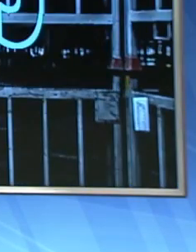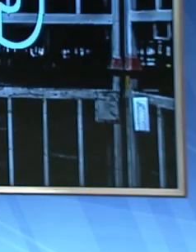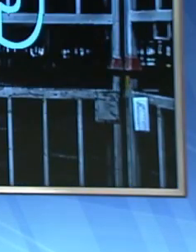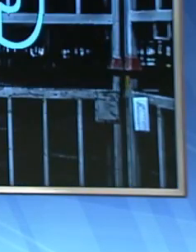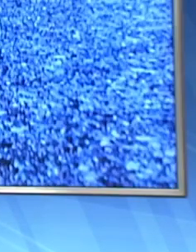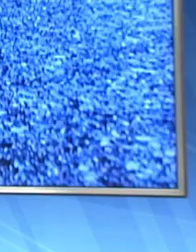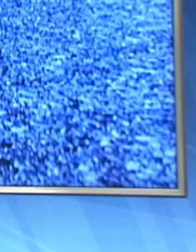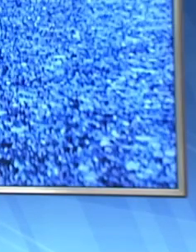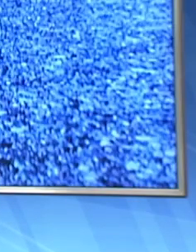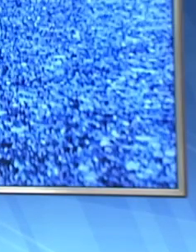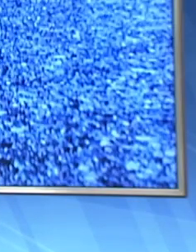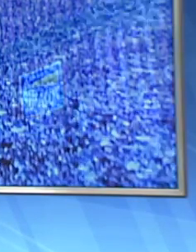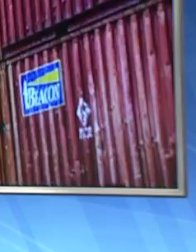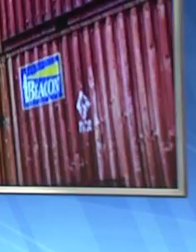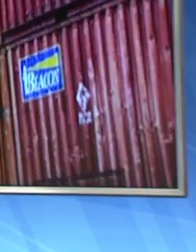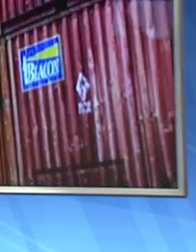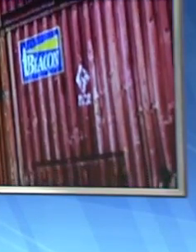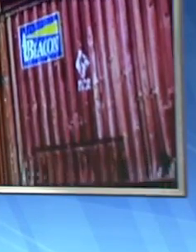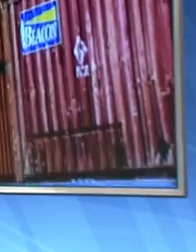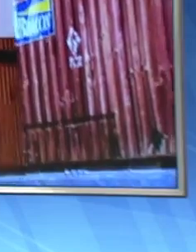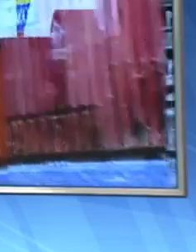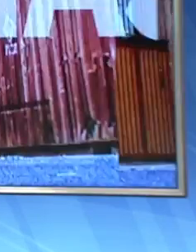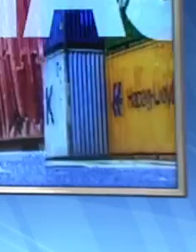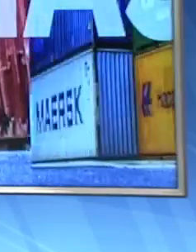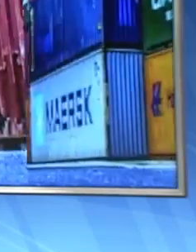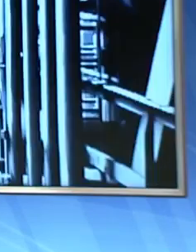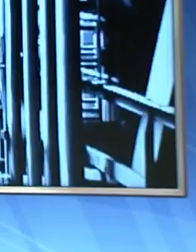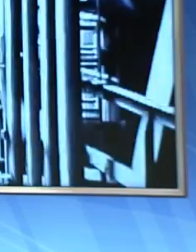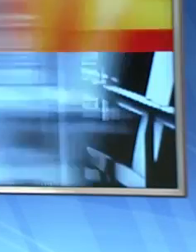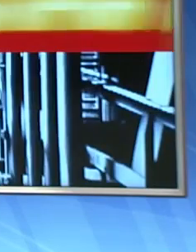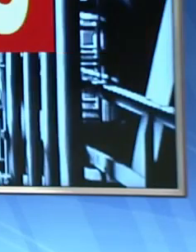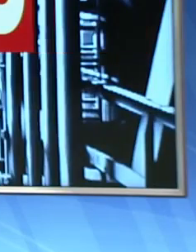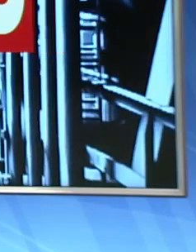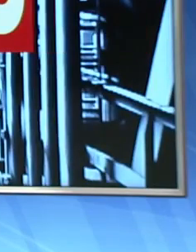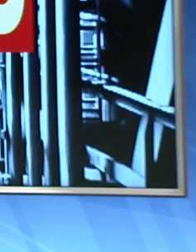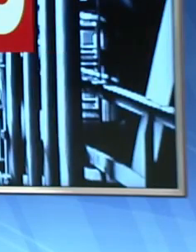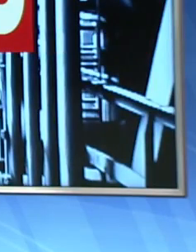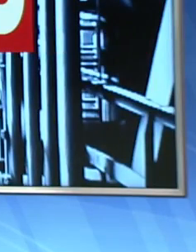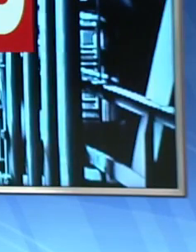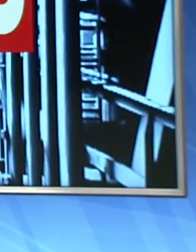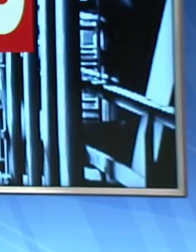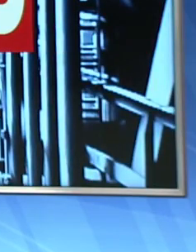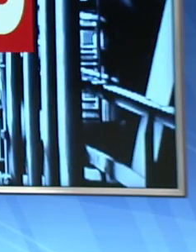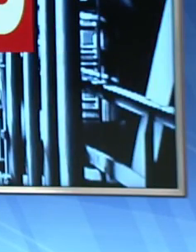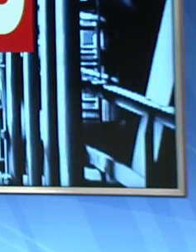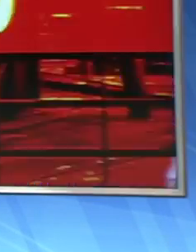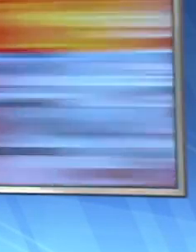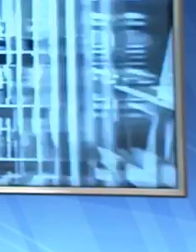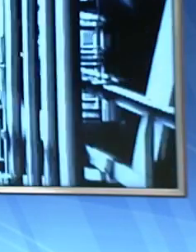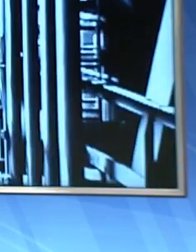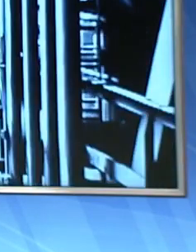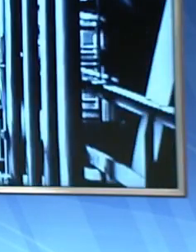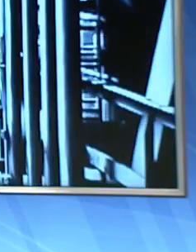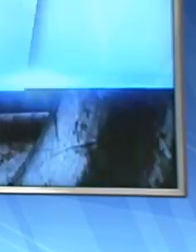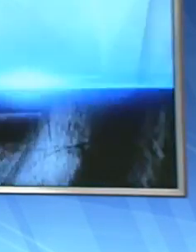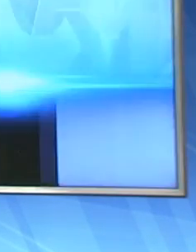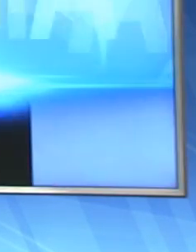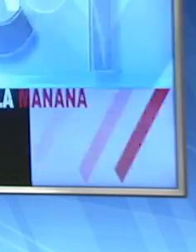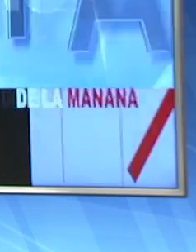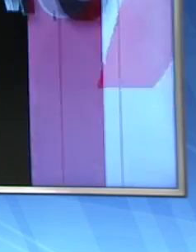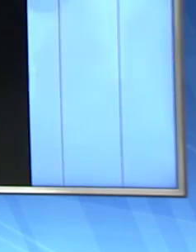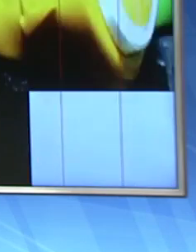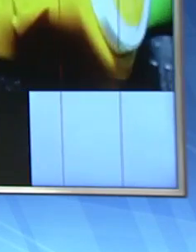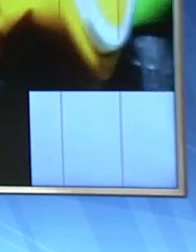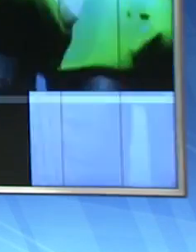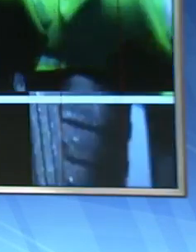se va a apoyar a la clase alta hasta que se beneficie al 70 por ciento de la población, que es la población de escasos recursos en México a través